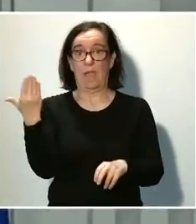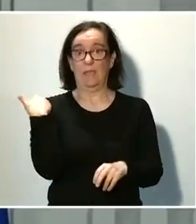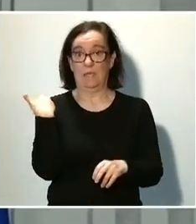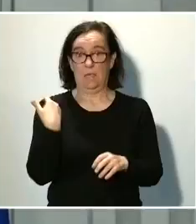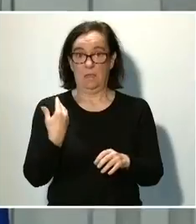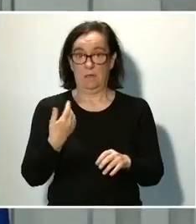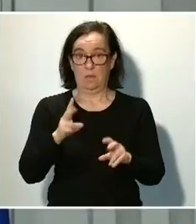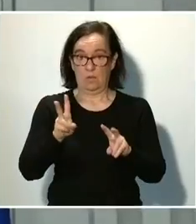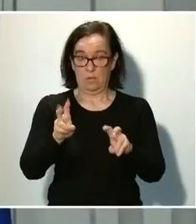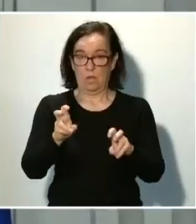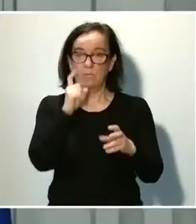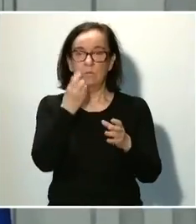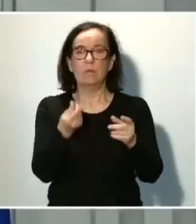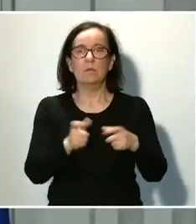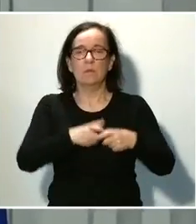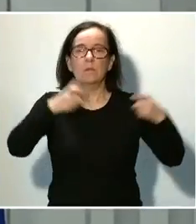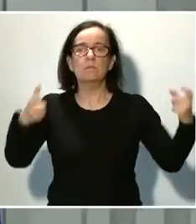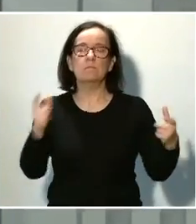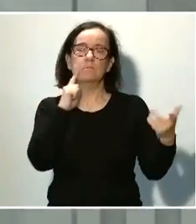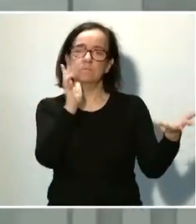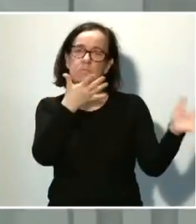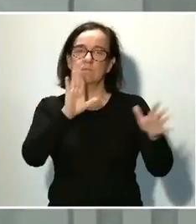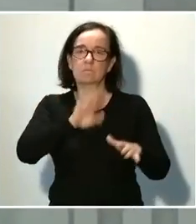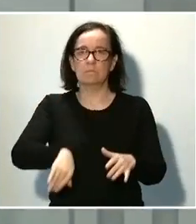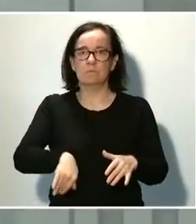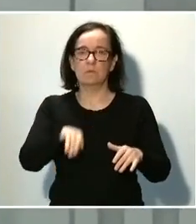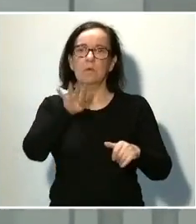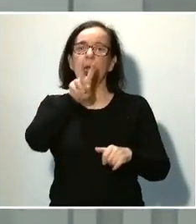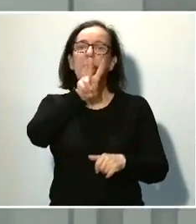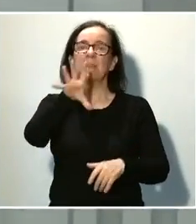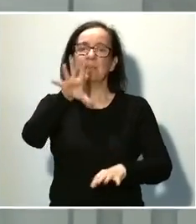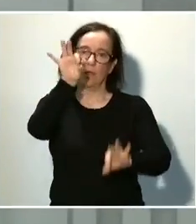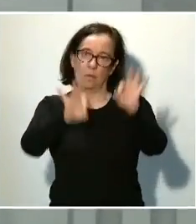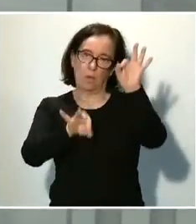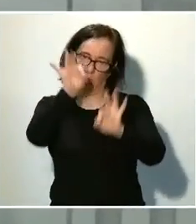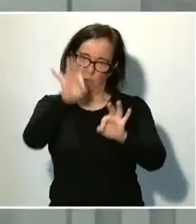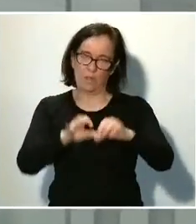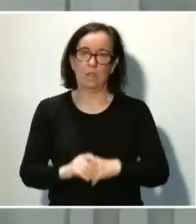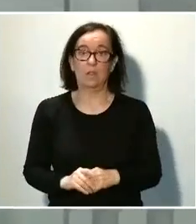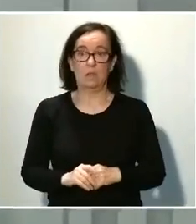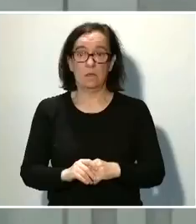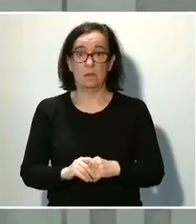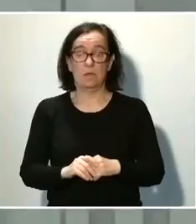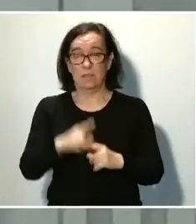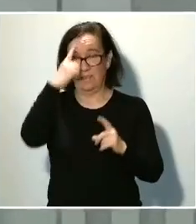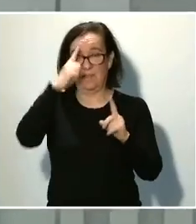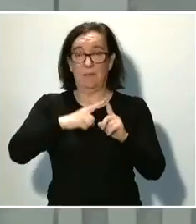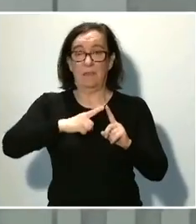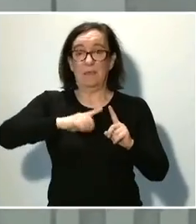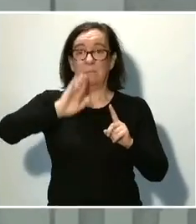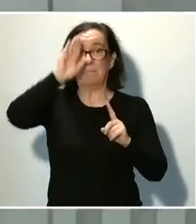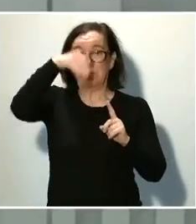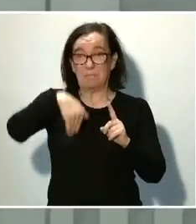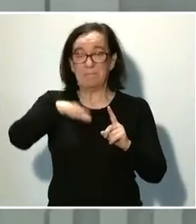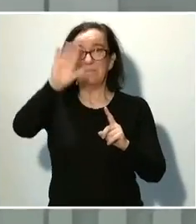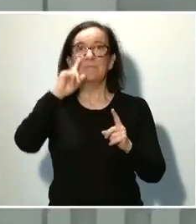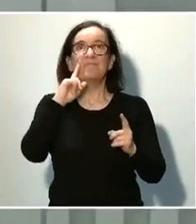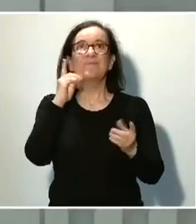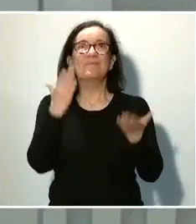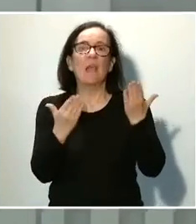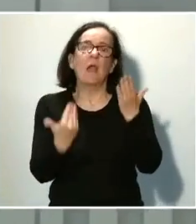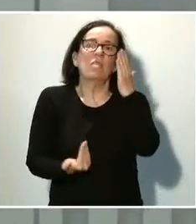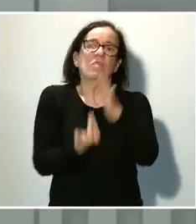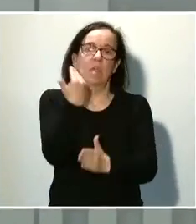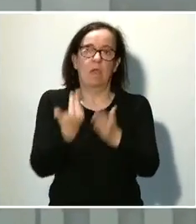lo que implica un incremento de alrededor de nuevo del 25%. Estas variaciones son poco valorables día a día y hay valorar la